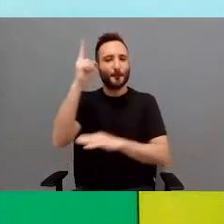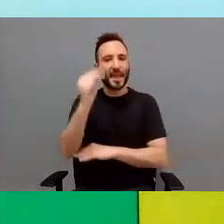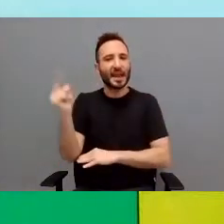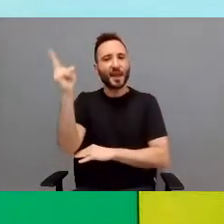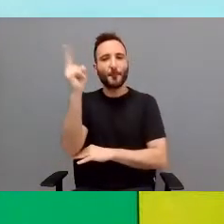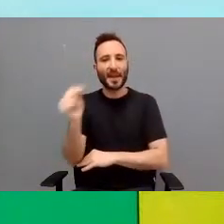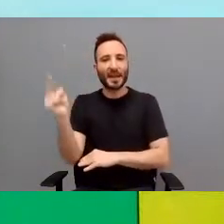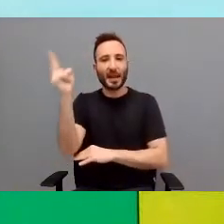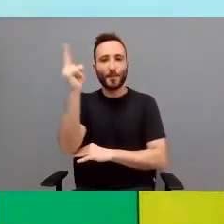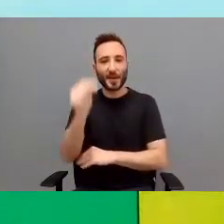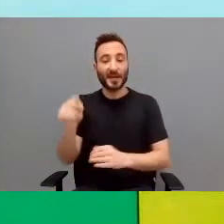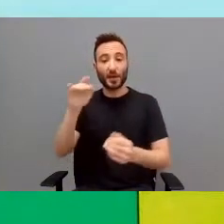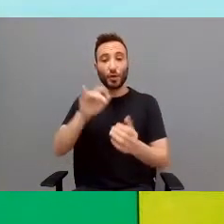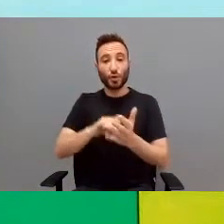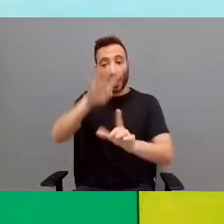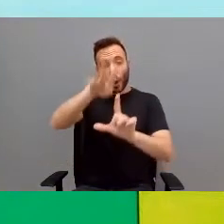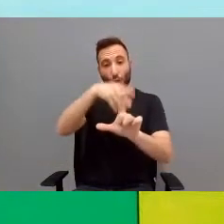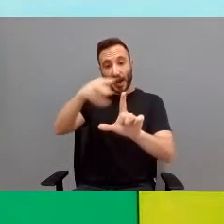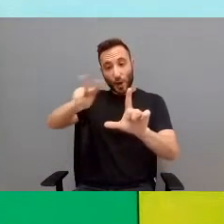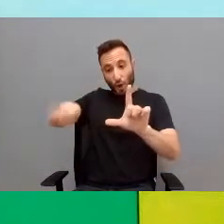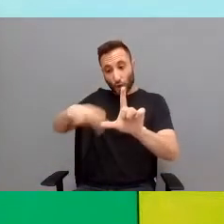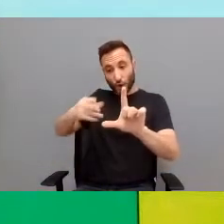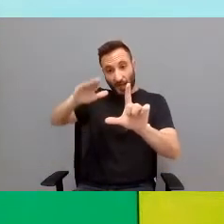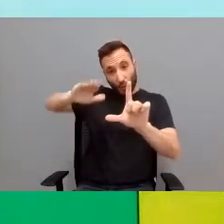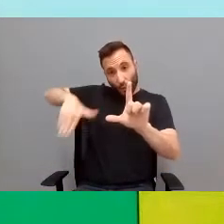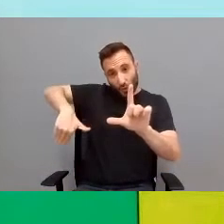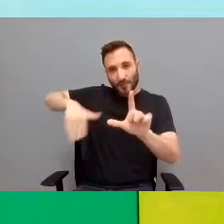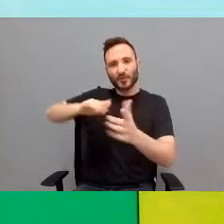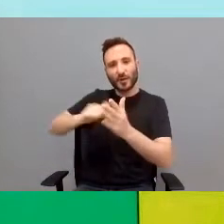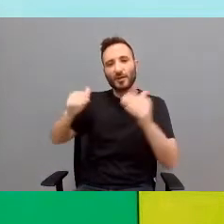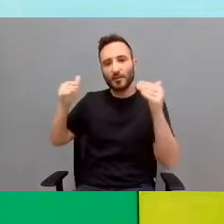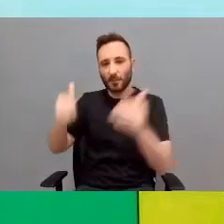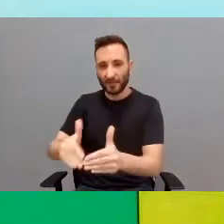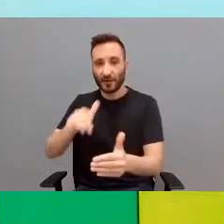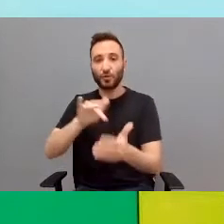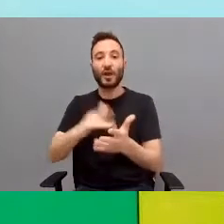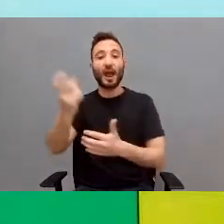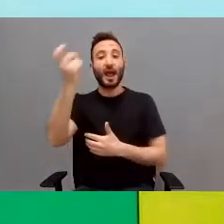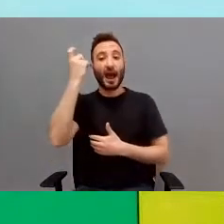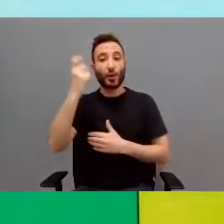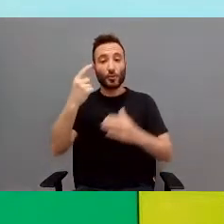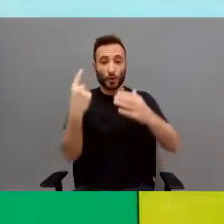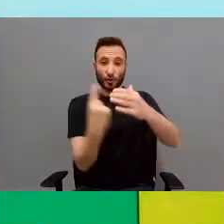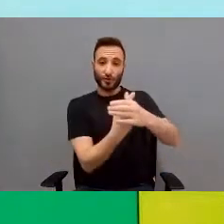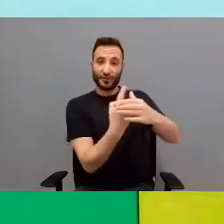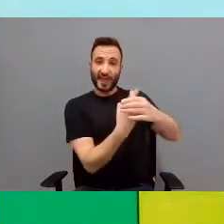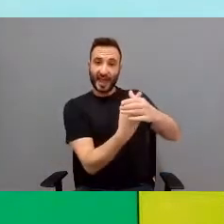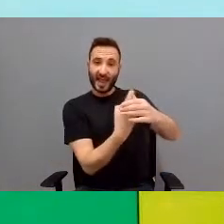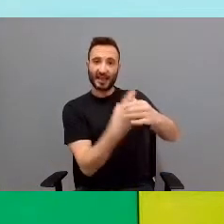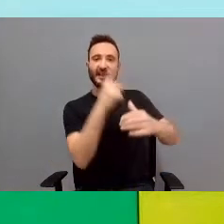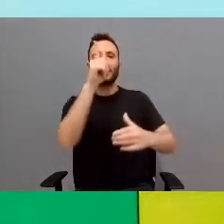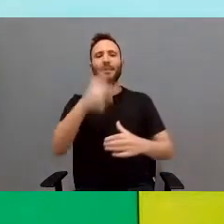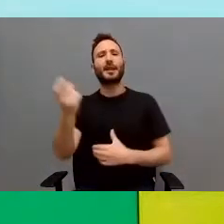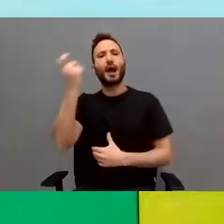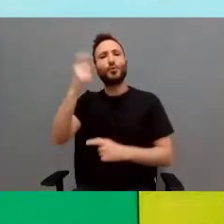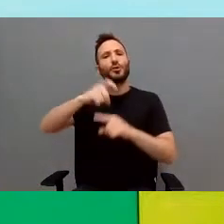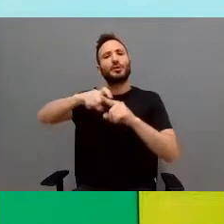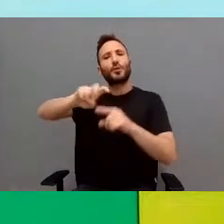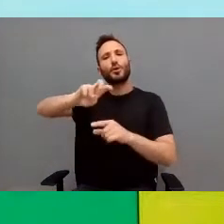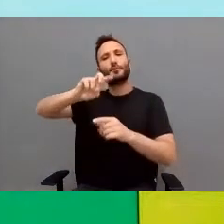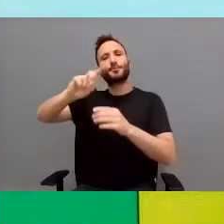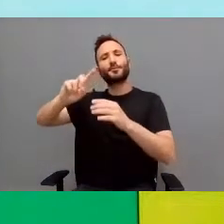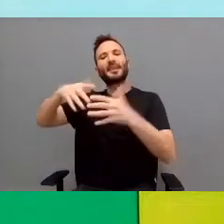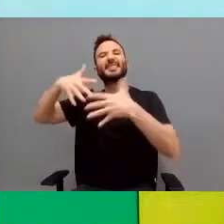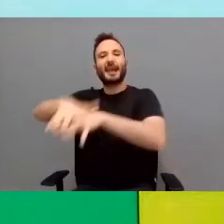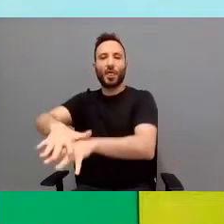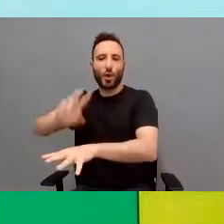los viernes, las dos últimas horas de la jornada. Los realizamos junto con el alumnado del aula TEA del centro y otros alumnos también del